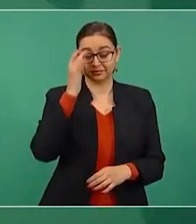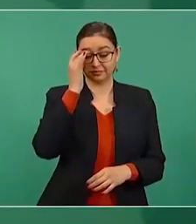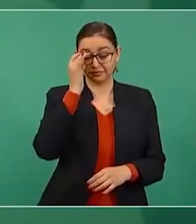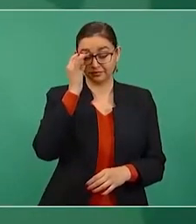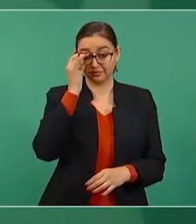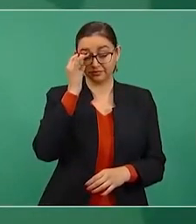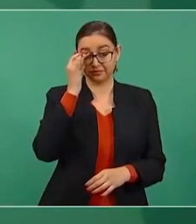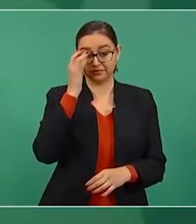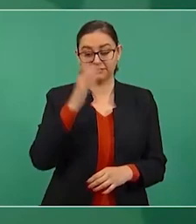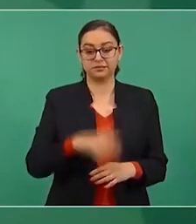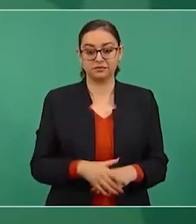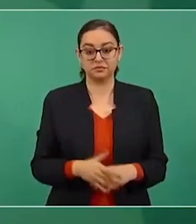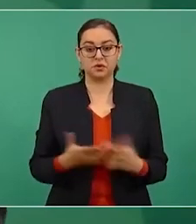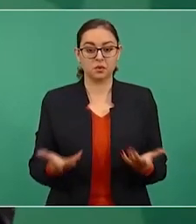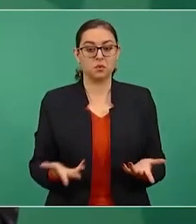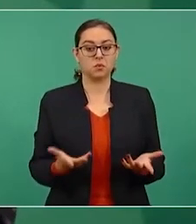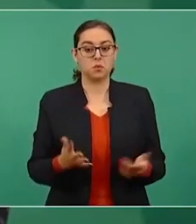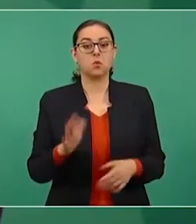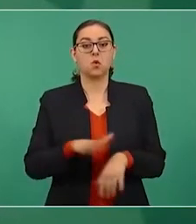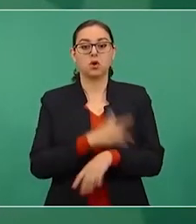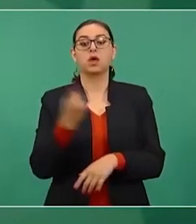en el plano del debate.